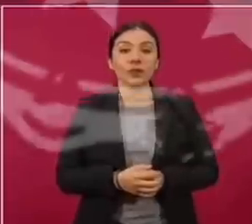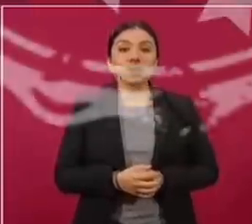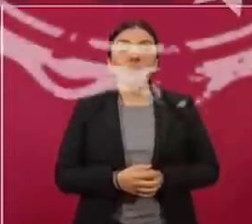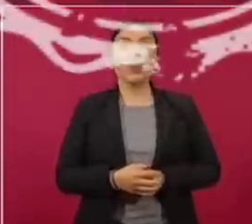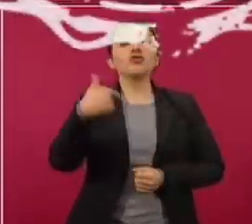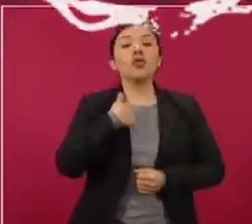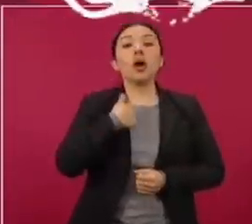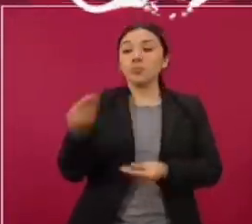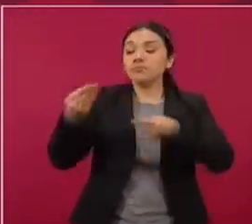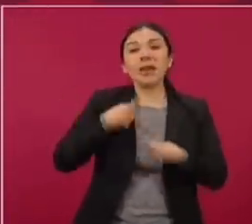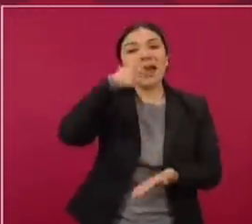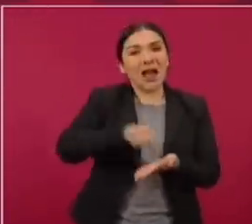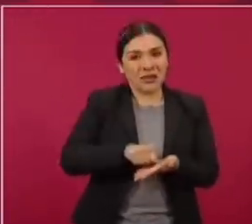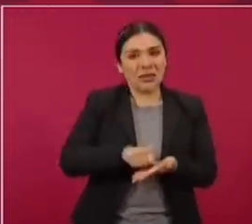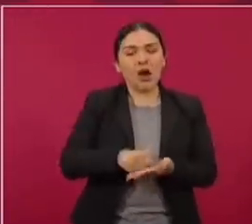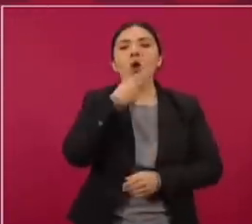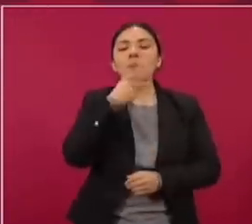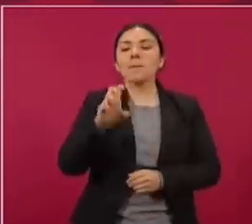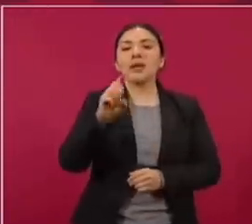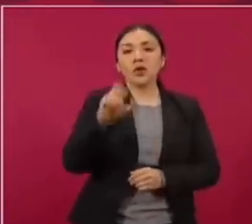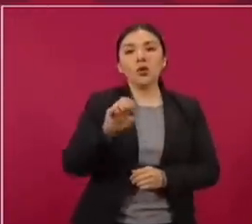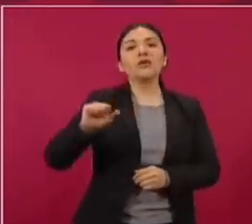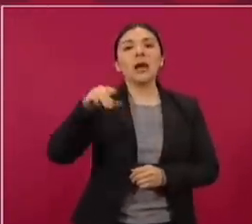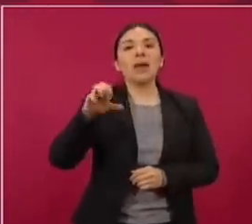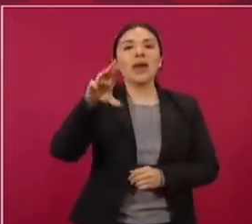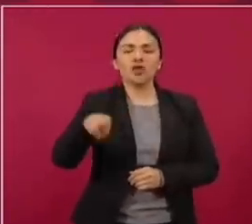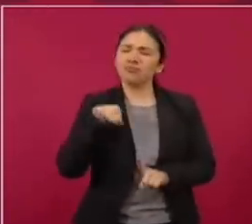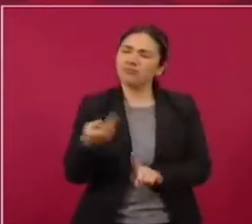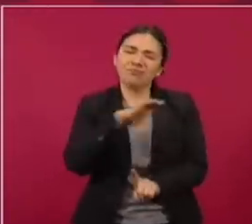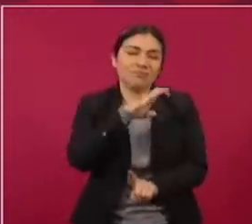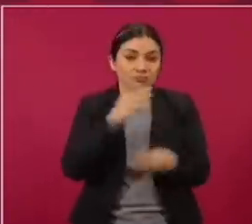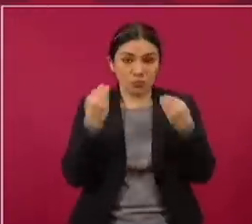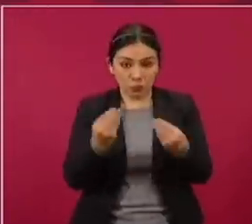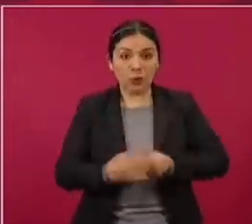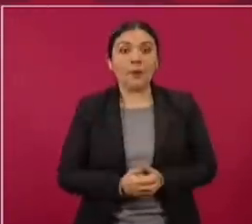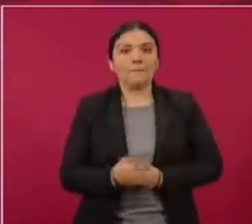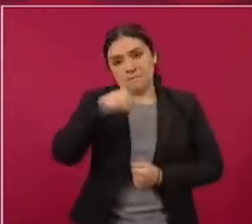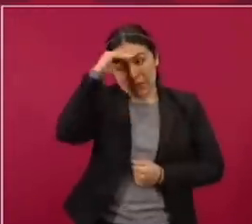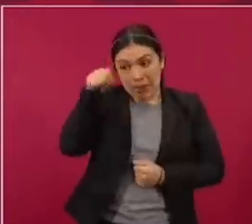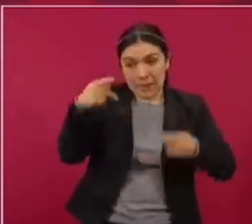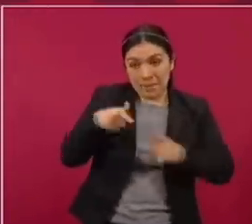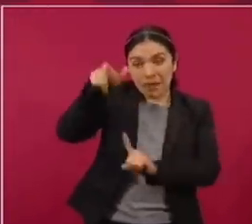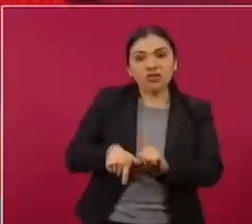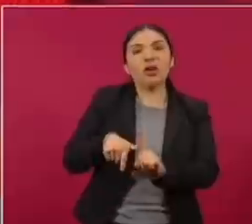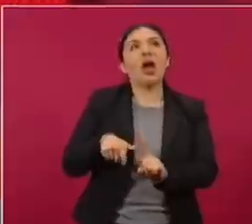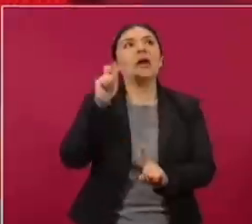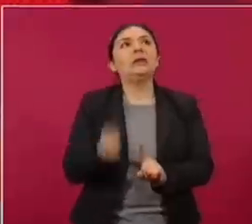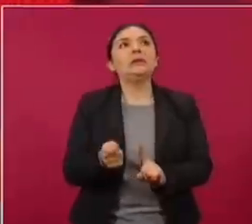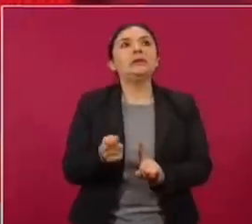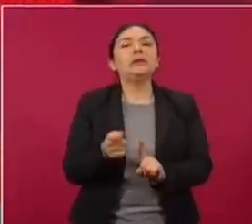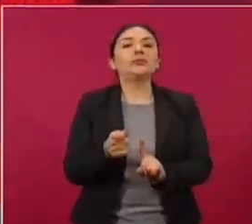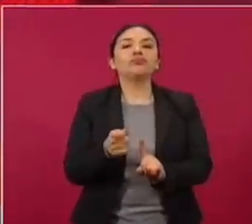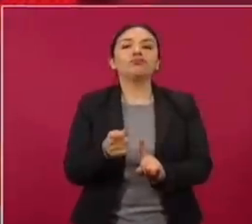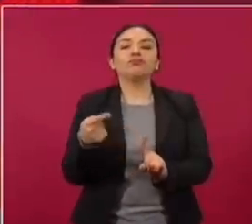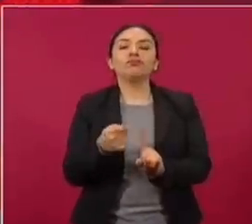Recibió una carta de Pedro Salmero, al que estimo mucho y lo considero un